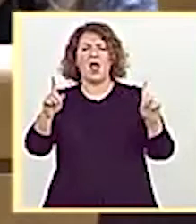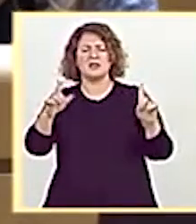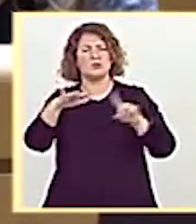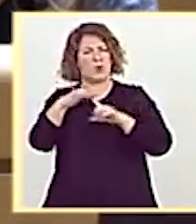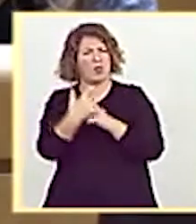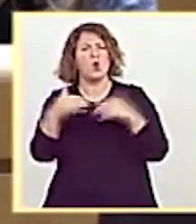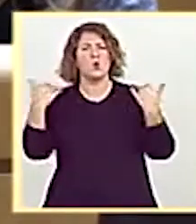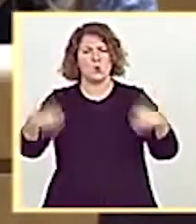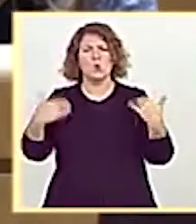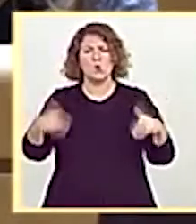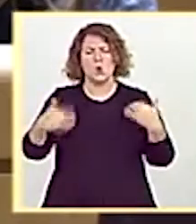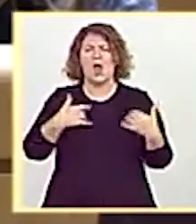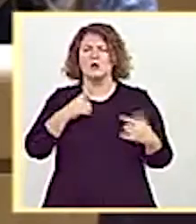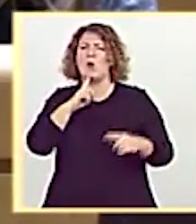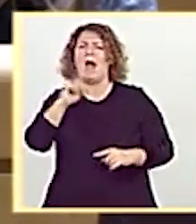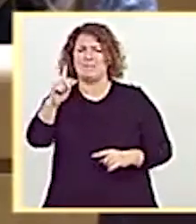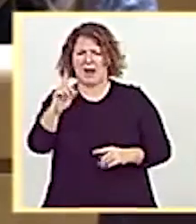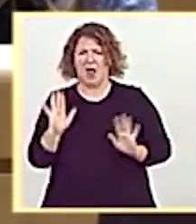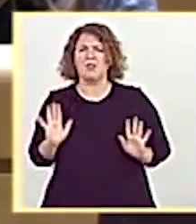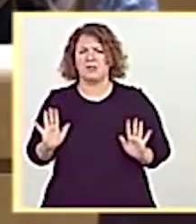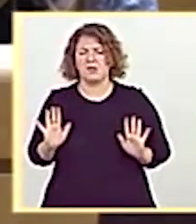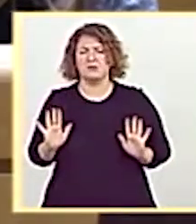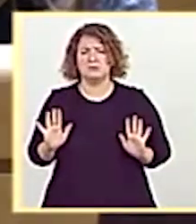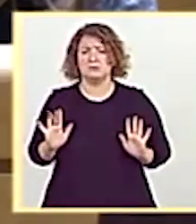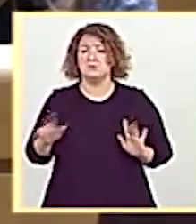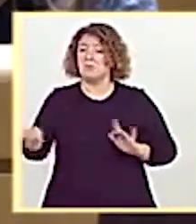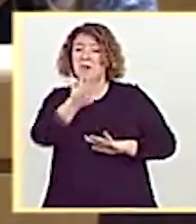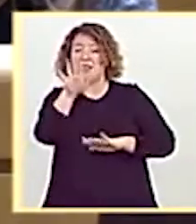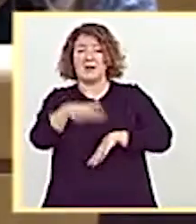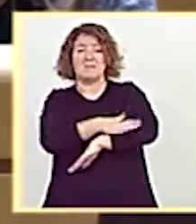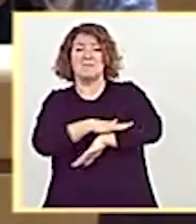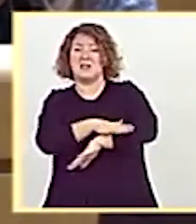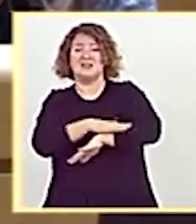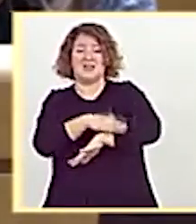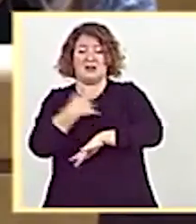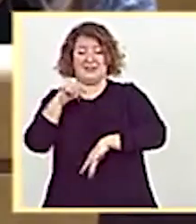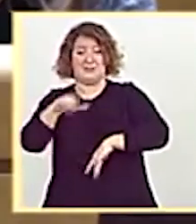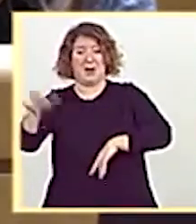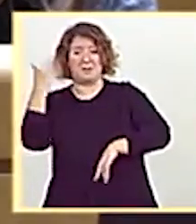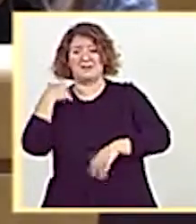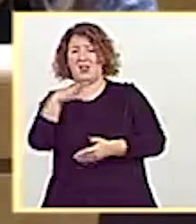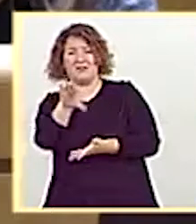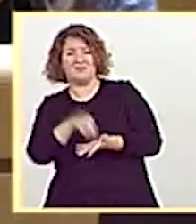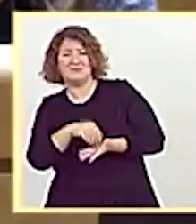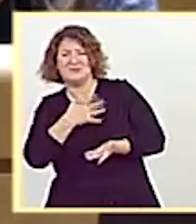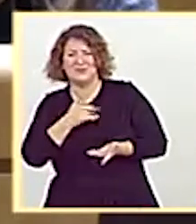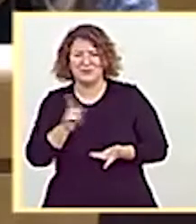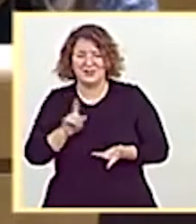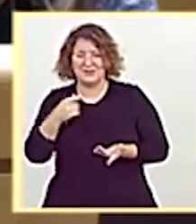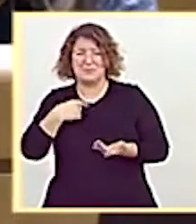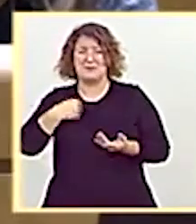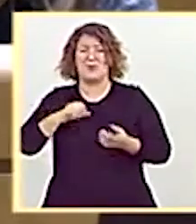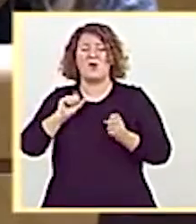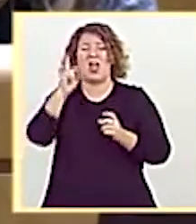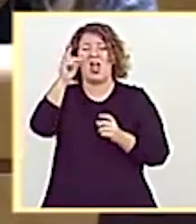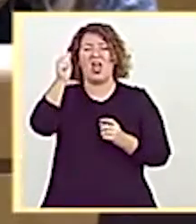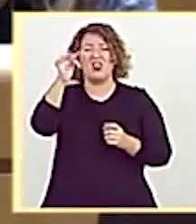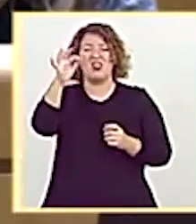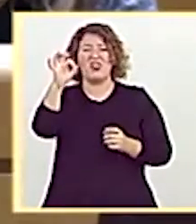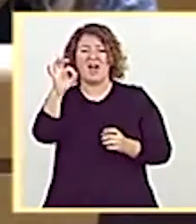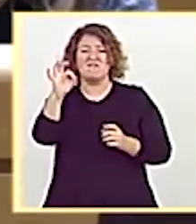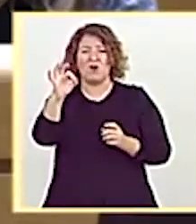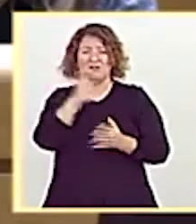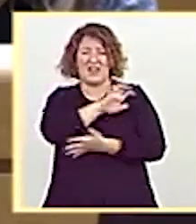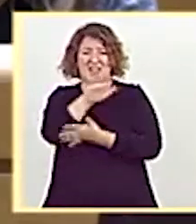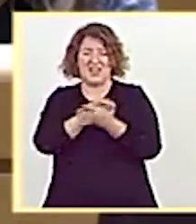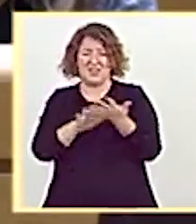nuestra economía, aunque su ministerio no se atreviera a recogerlas la semana pasada en ese dafo que presentaron y